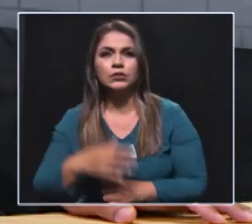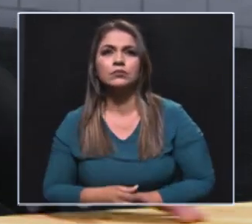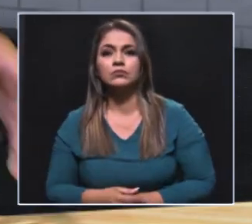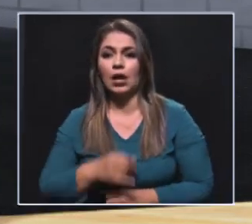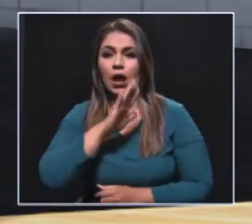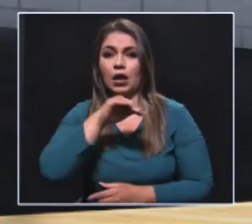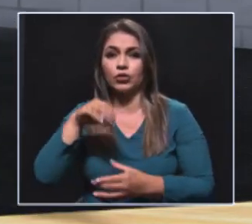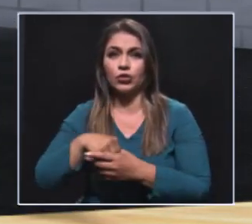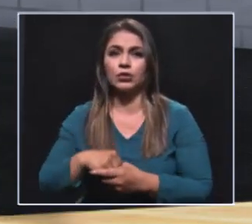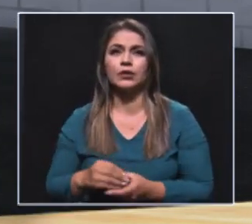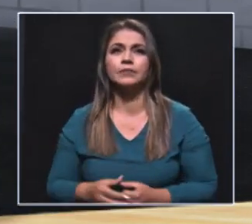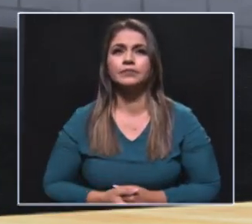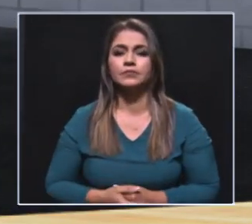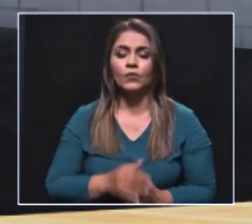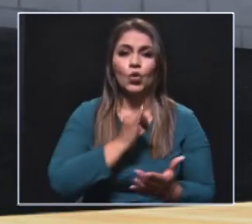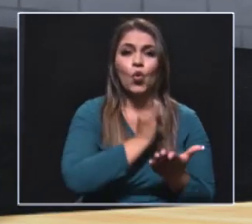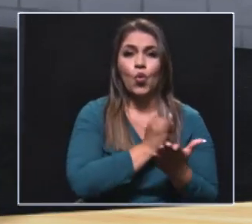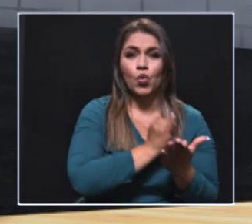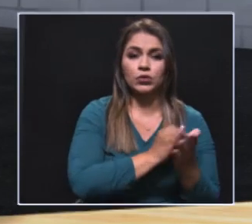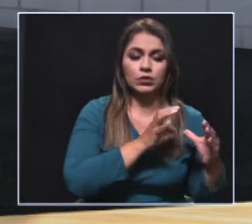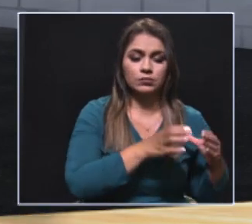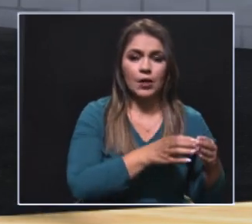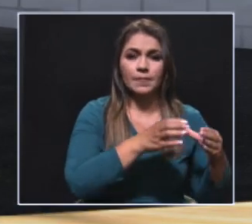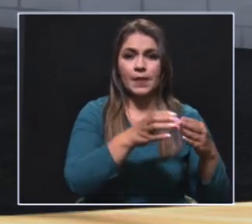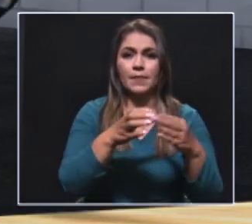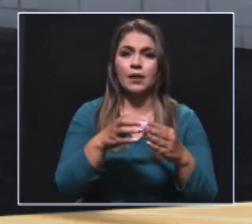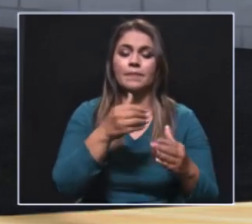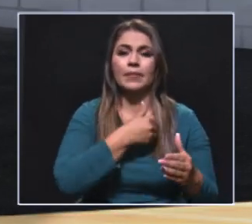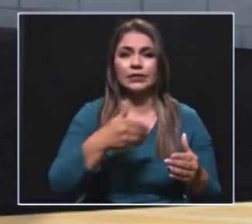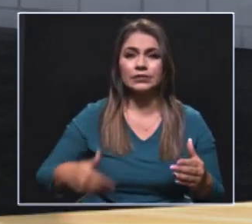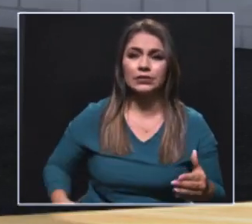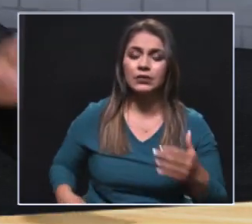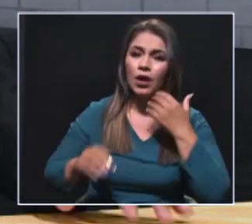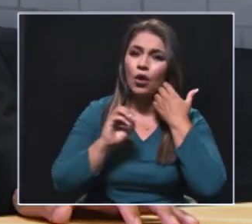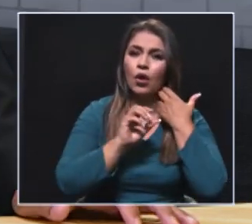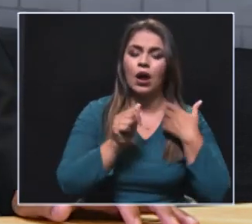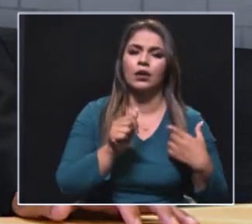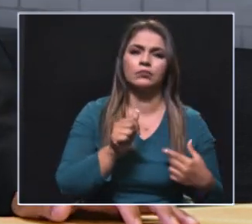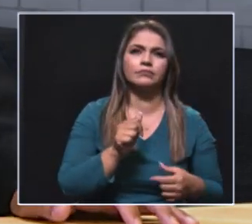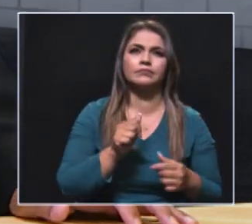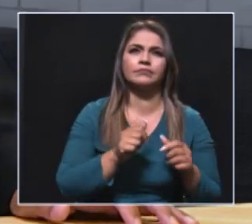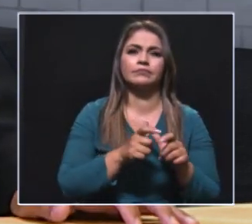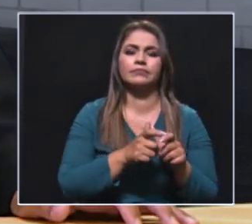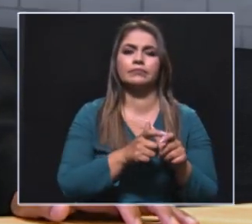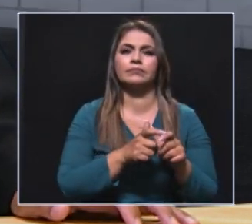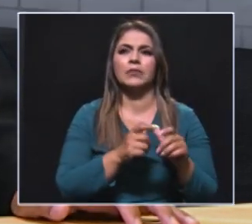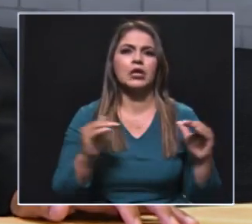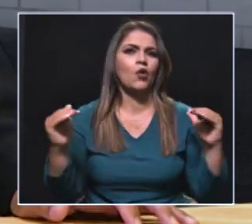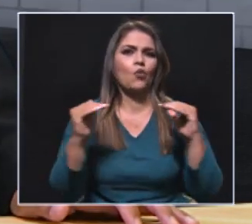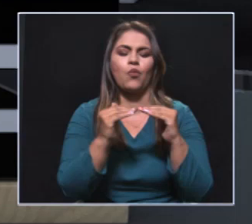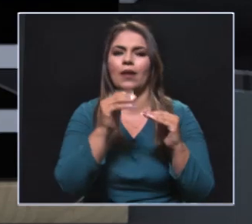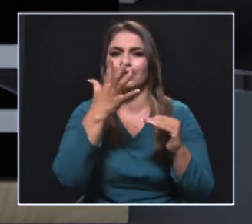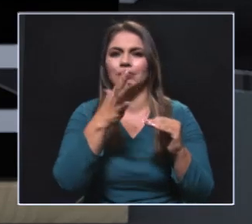día en Antioquia, en representación de juntas, de acciones comunales, interpresidentes, hombres y mujeres, está casi la paridad.